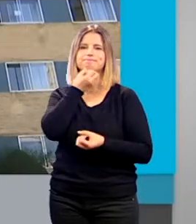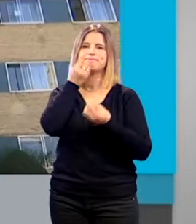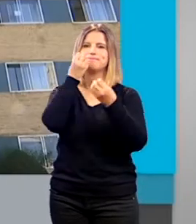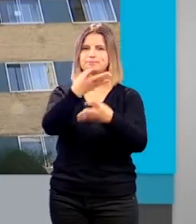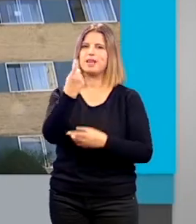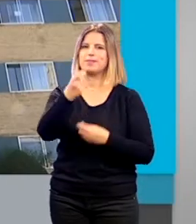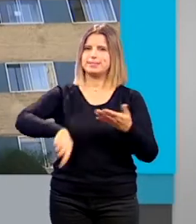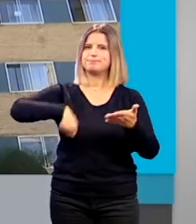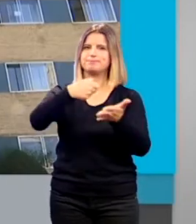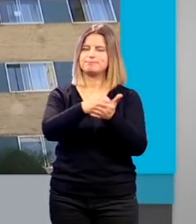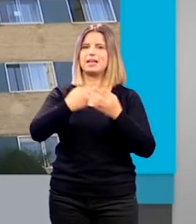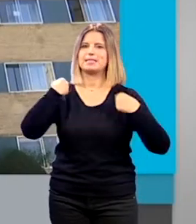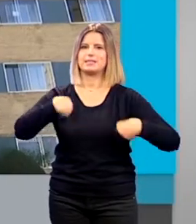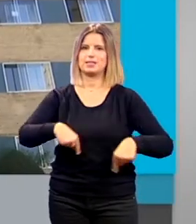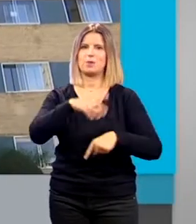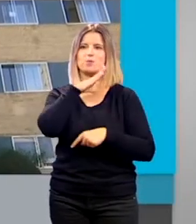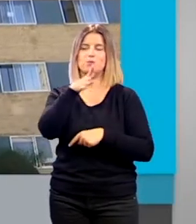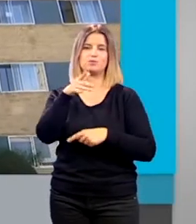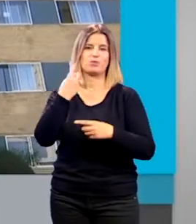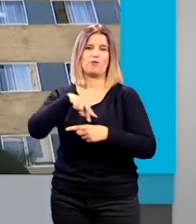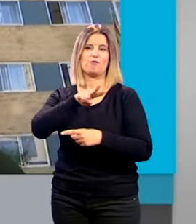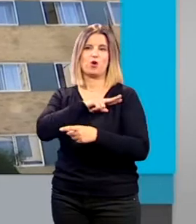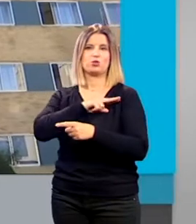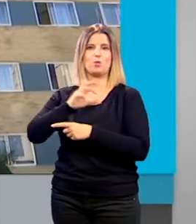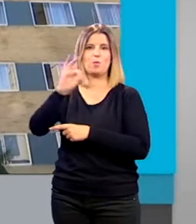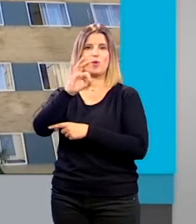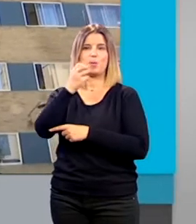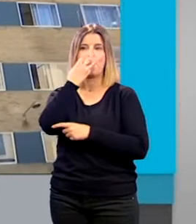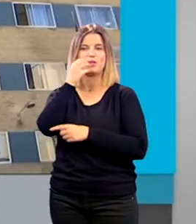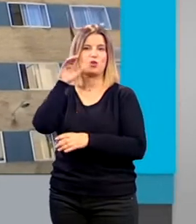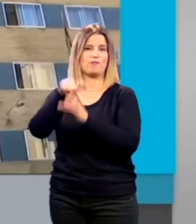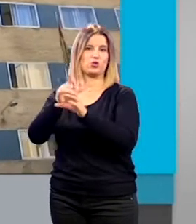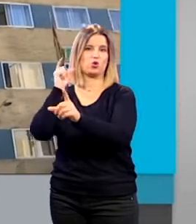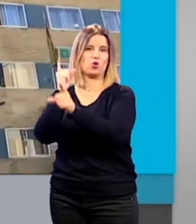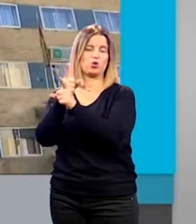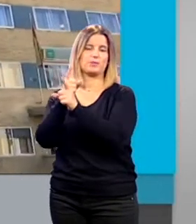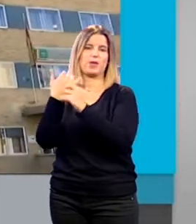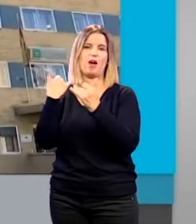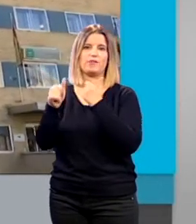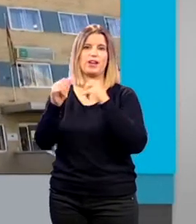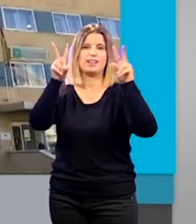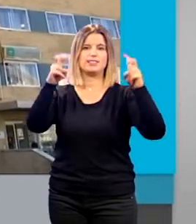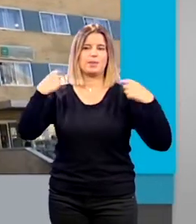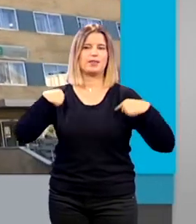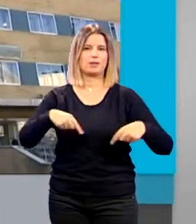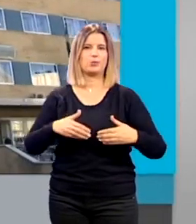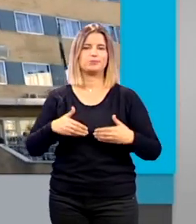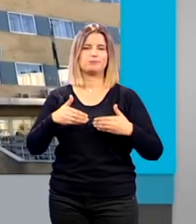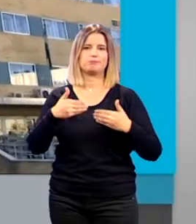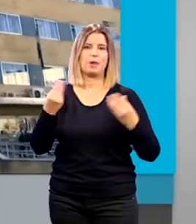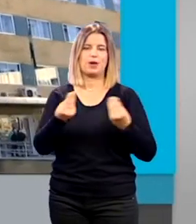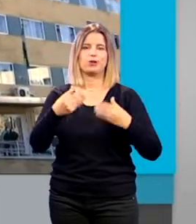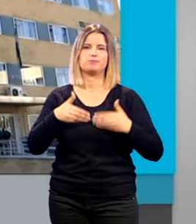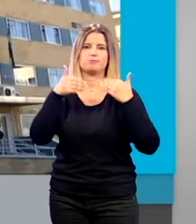inversiones en sanidad y como el voto contrario de Vox Podemos y PSOE retrasarán inversiones en materia de salud en los barrios y distritos de la